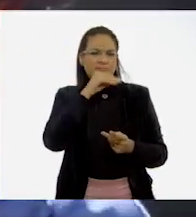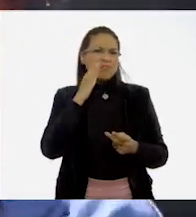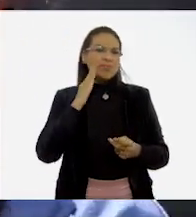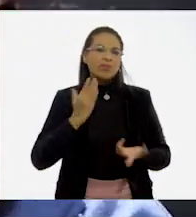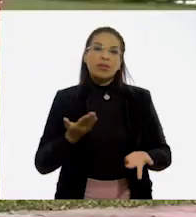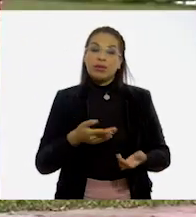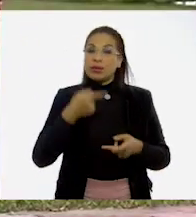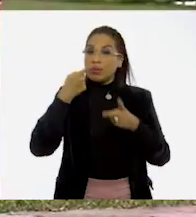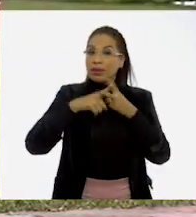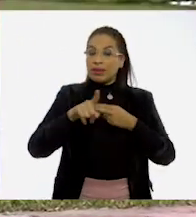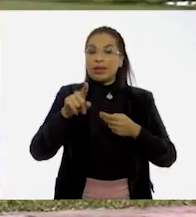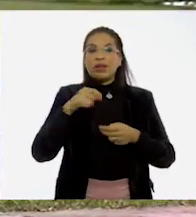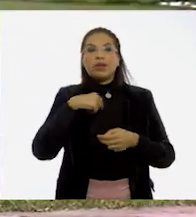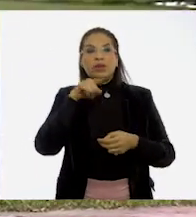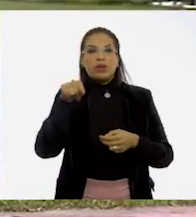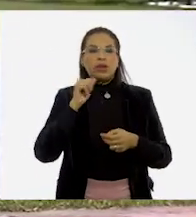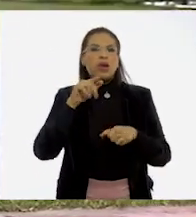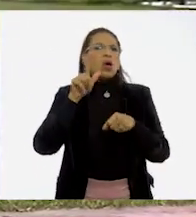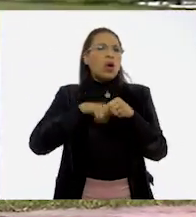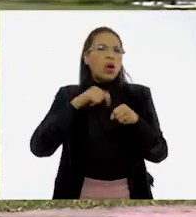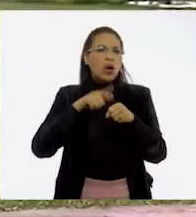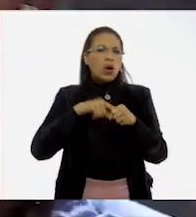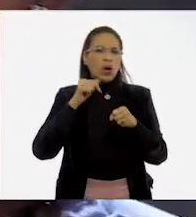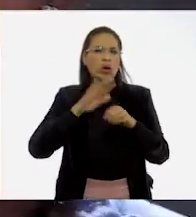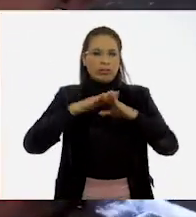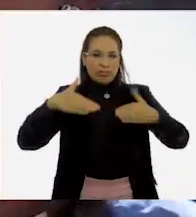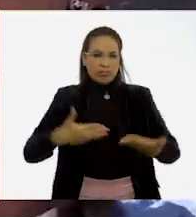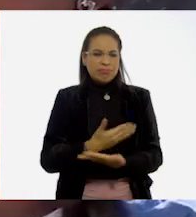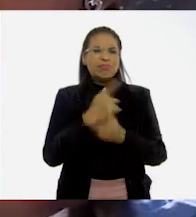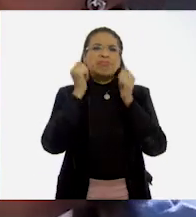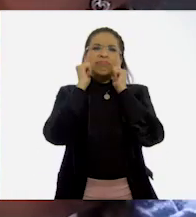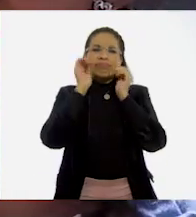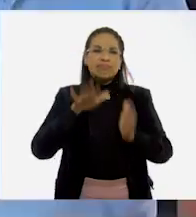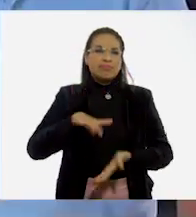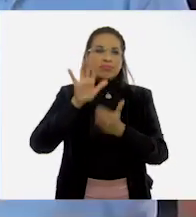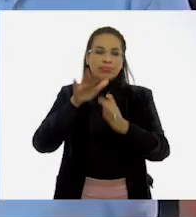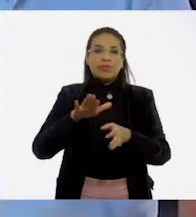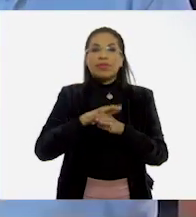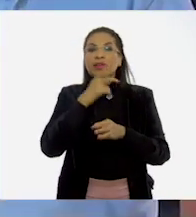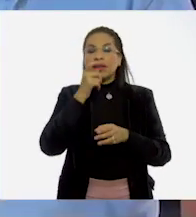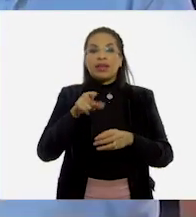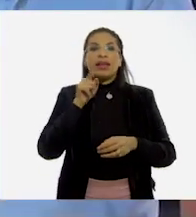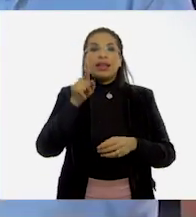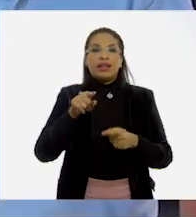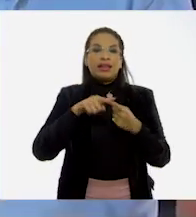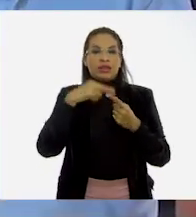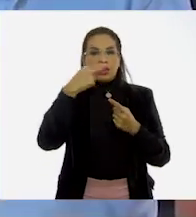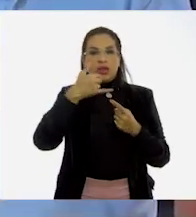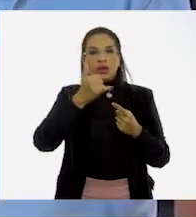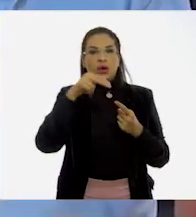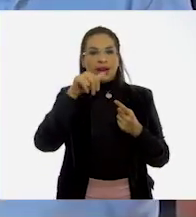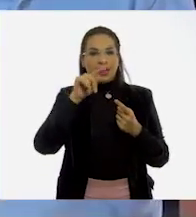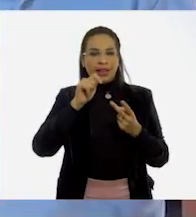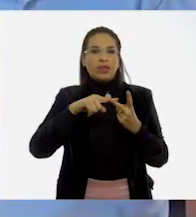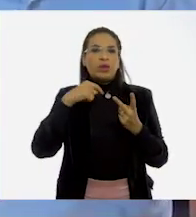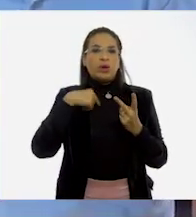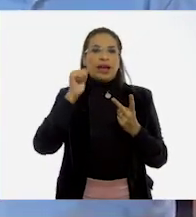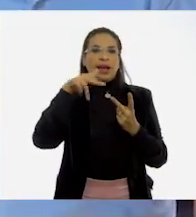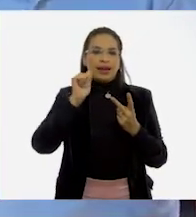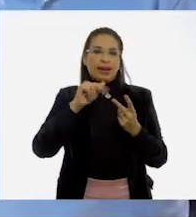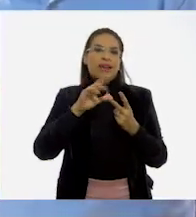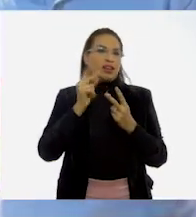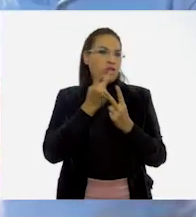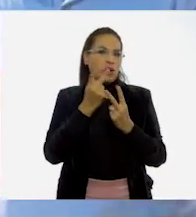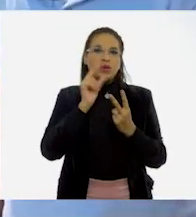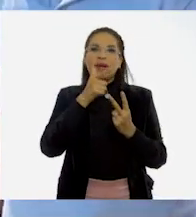Para empezar, la naturalidad y el color no tienen nada que ver con el básquet. Y para terminar, él es Jonathan y yo soy Ana, no el gringo y la cosita.